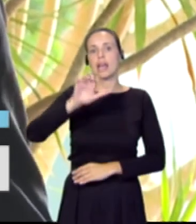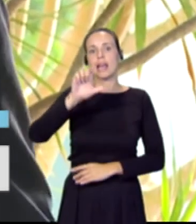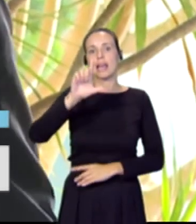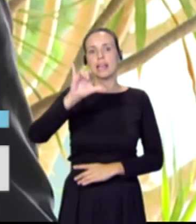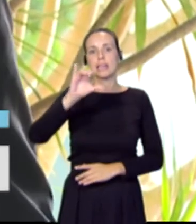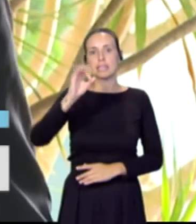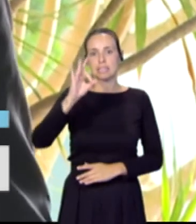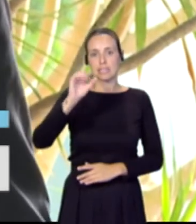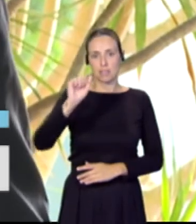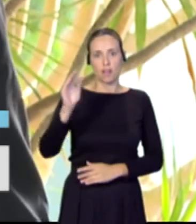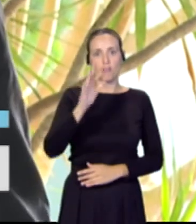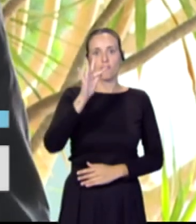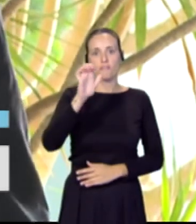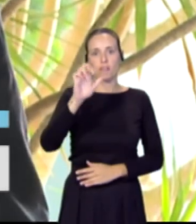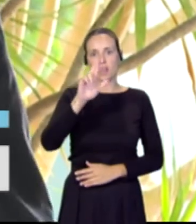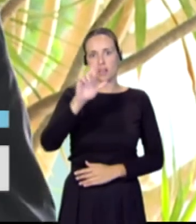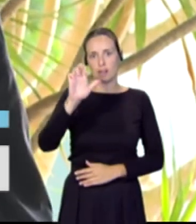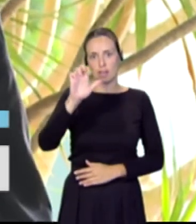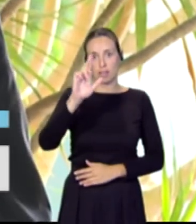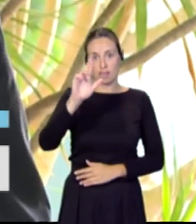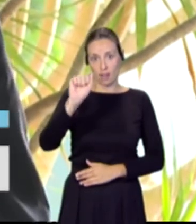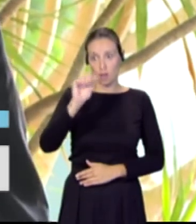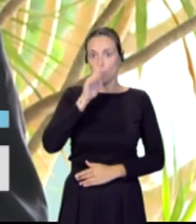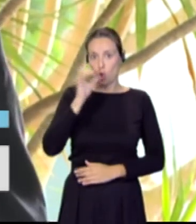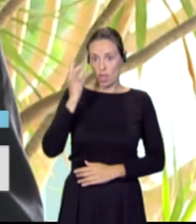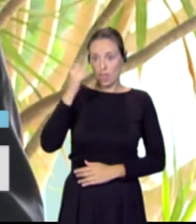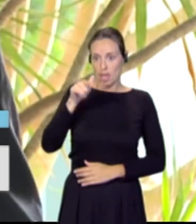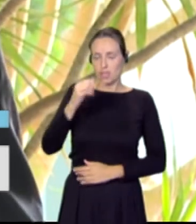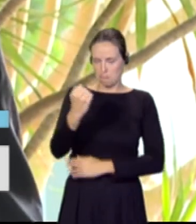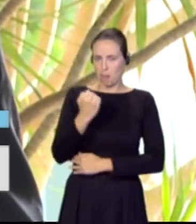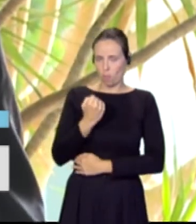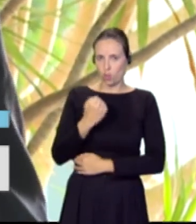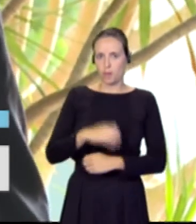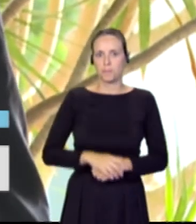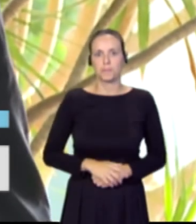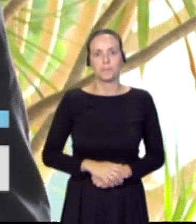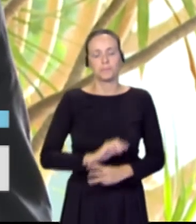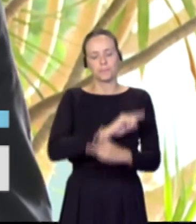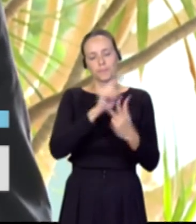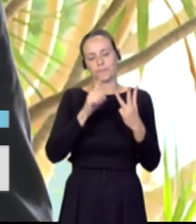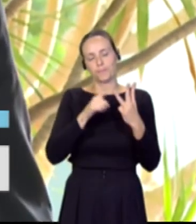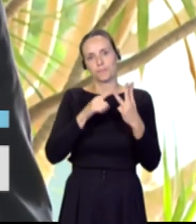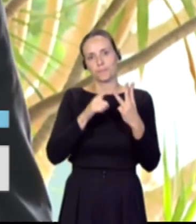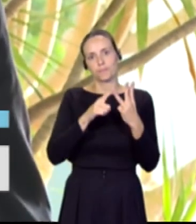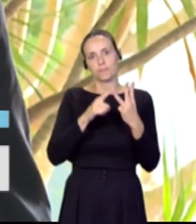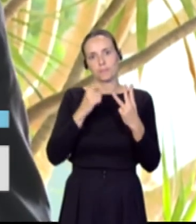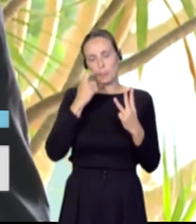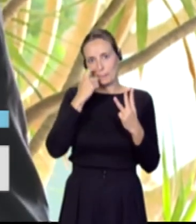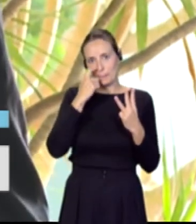apoyo en esta iniciativa. Tercer punto, estamos